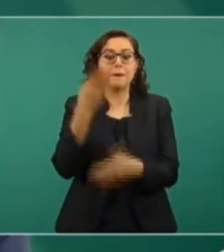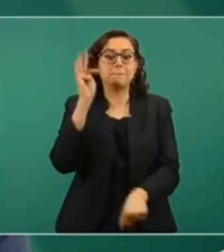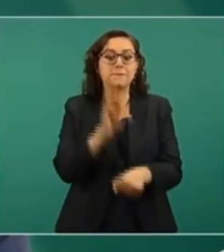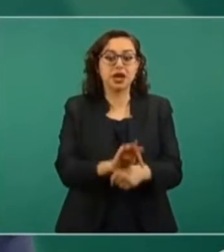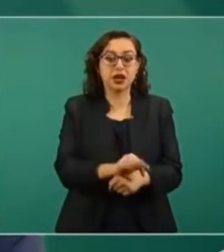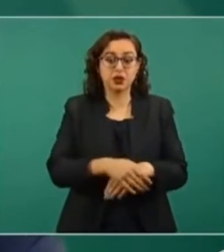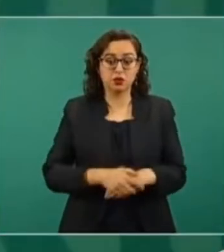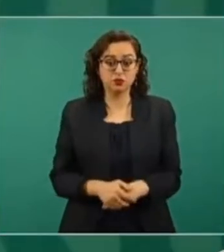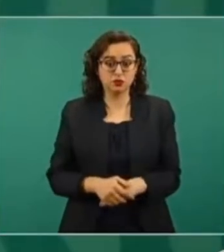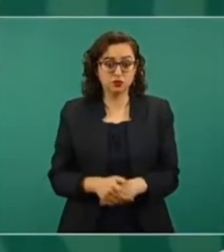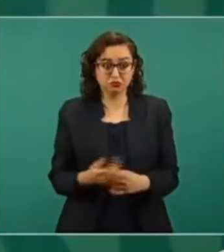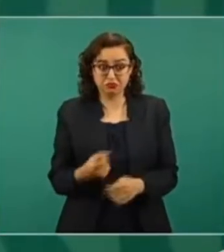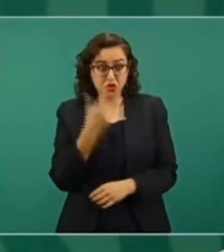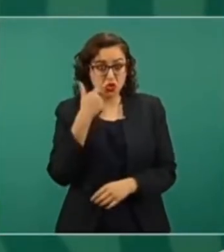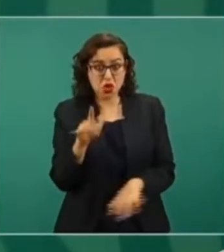Por algo será.